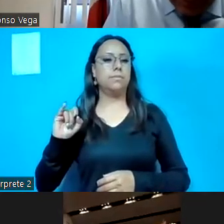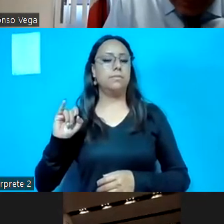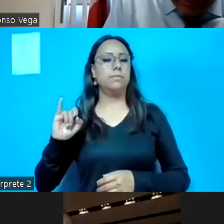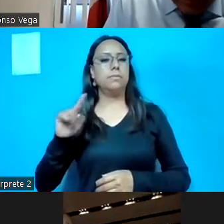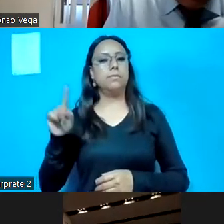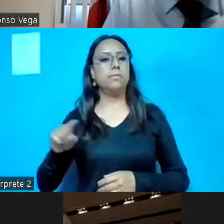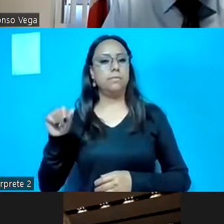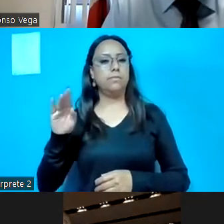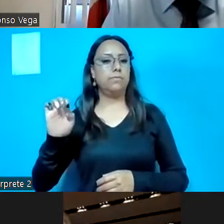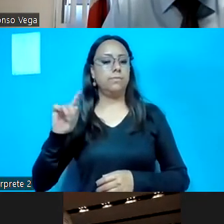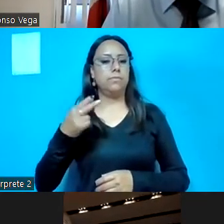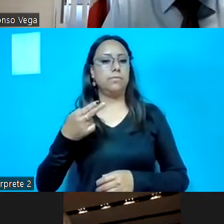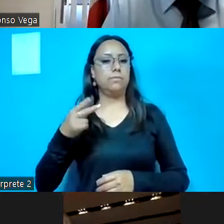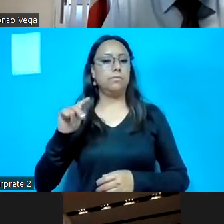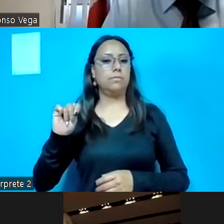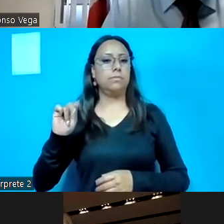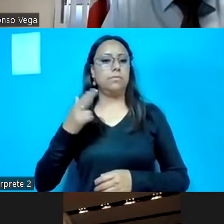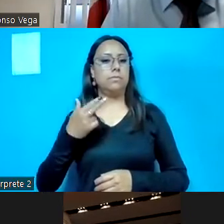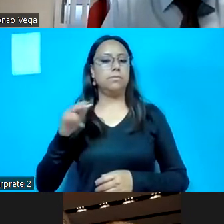Elizabeth Mateos presente.